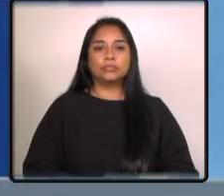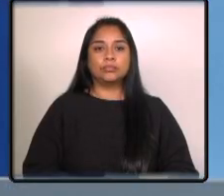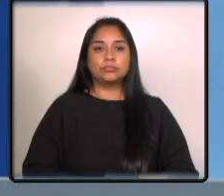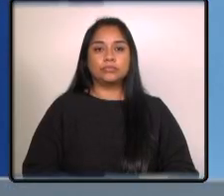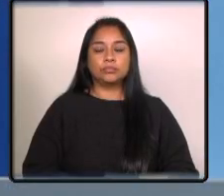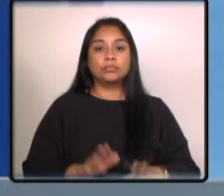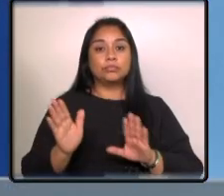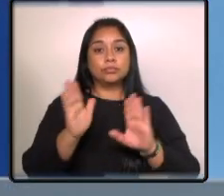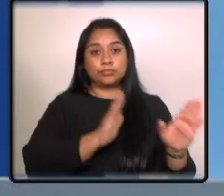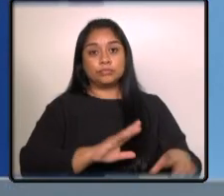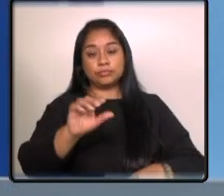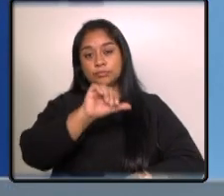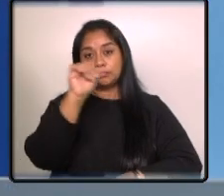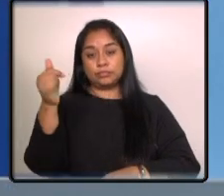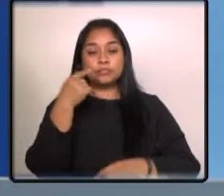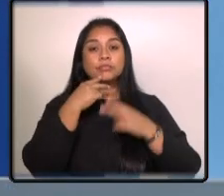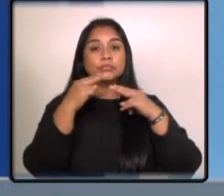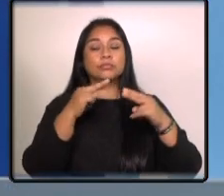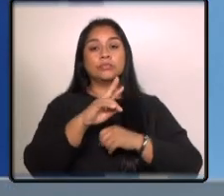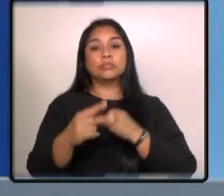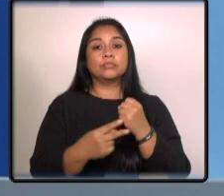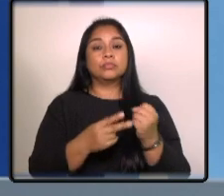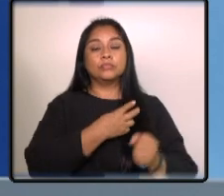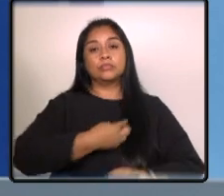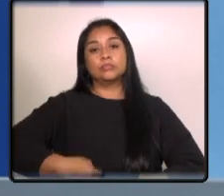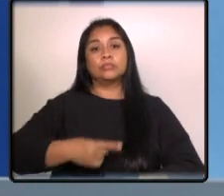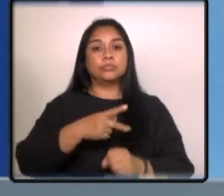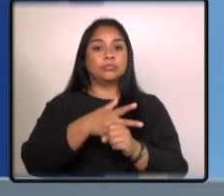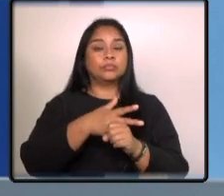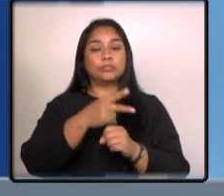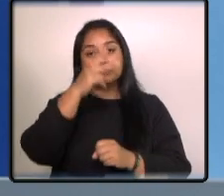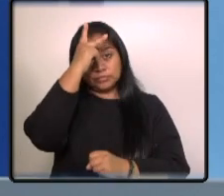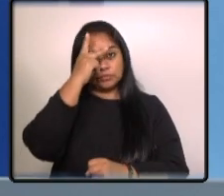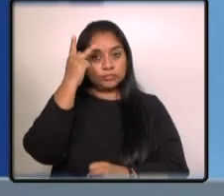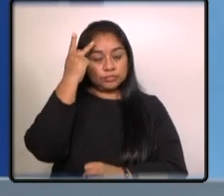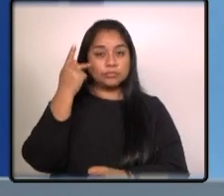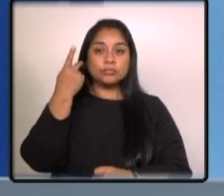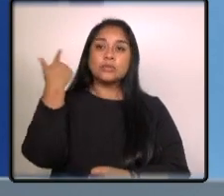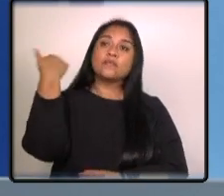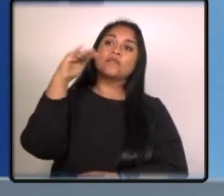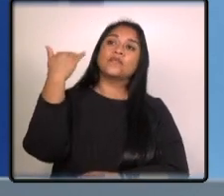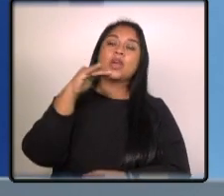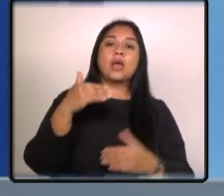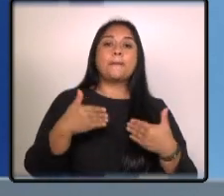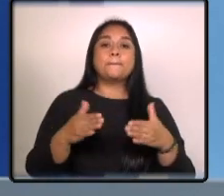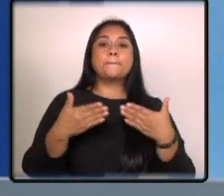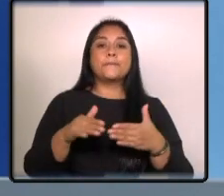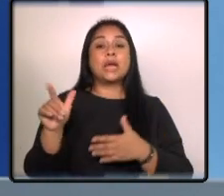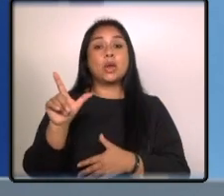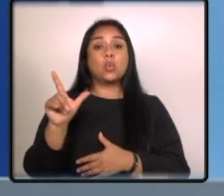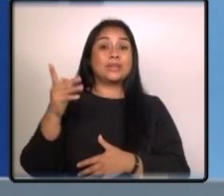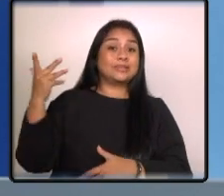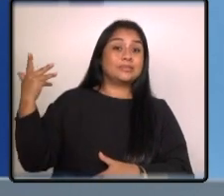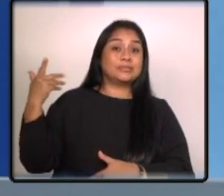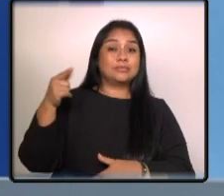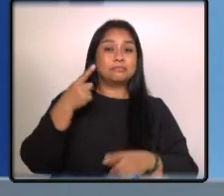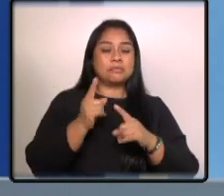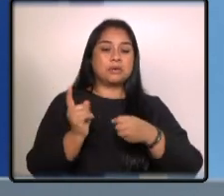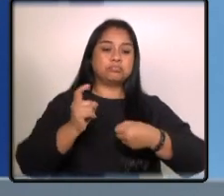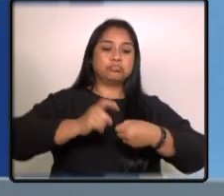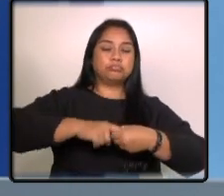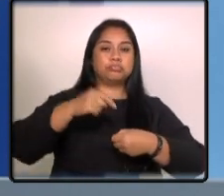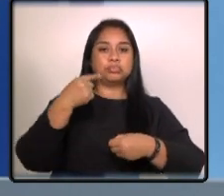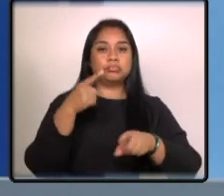en otras noticias la vicepresidenta de la república Karin Herrera viajó a panamá el pasado lunes para participar en la toma de